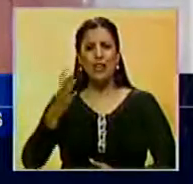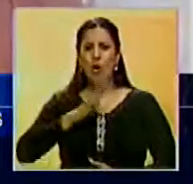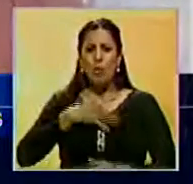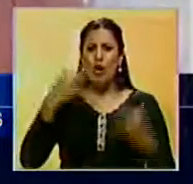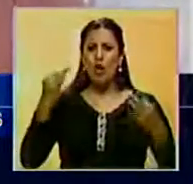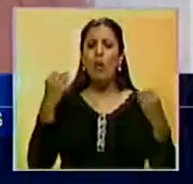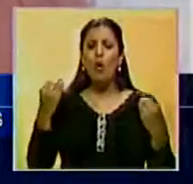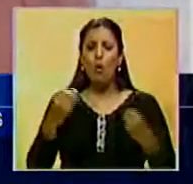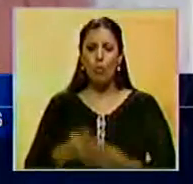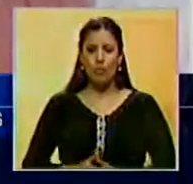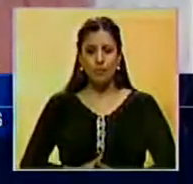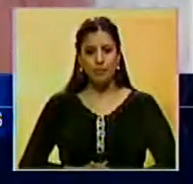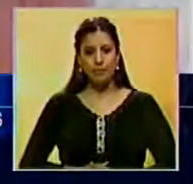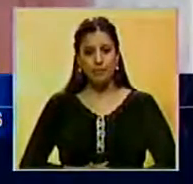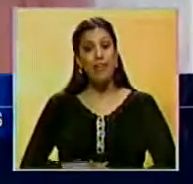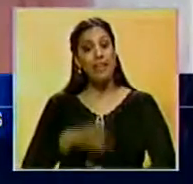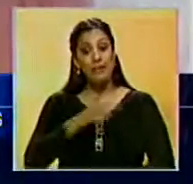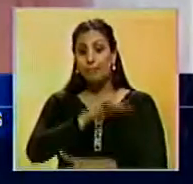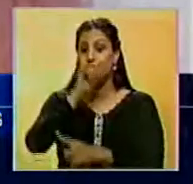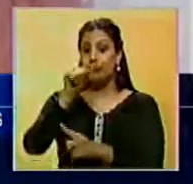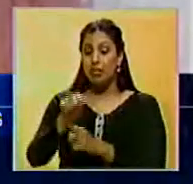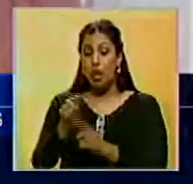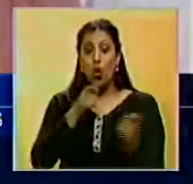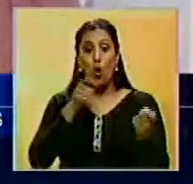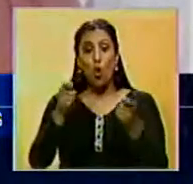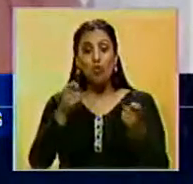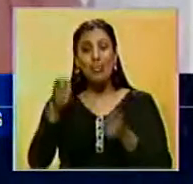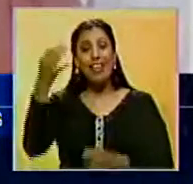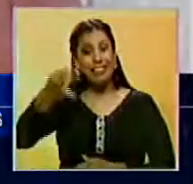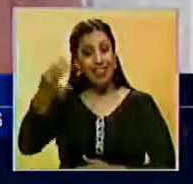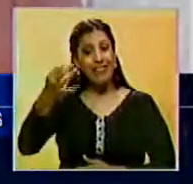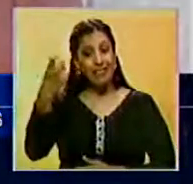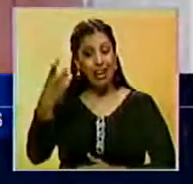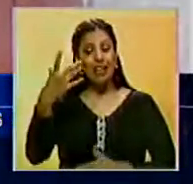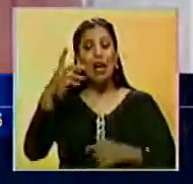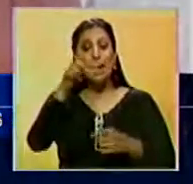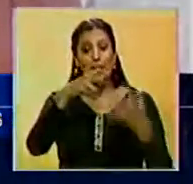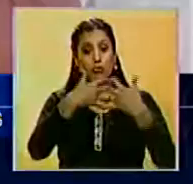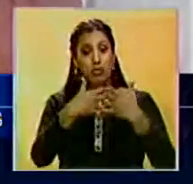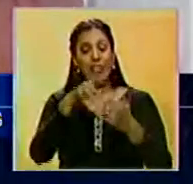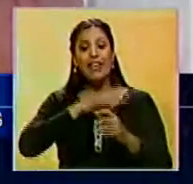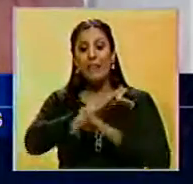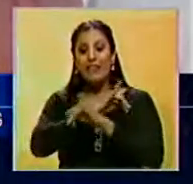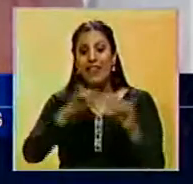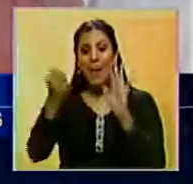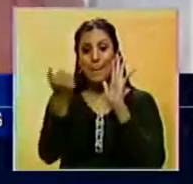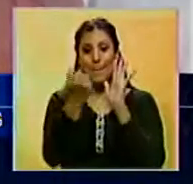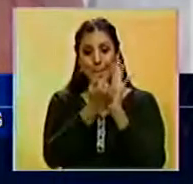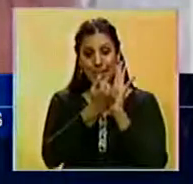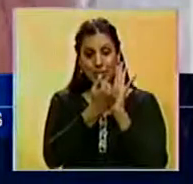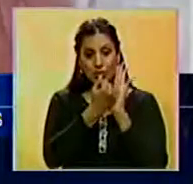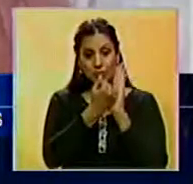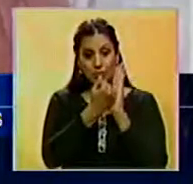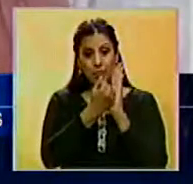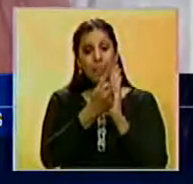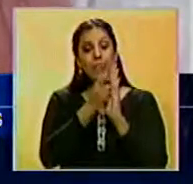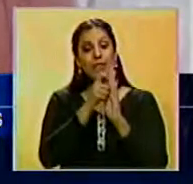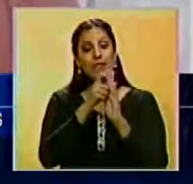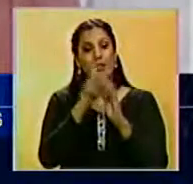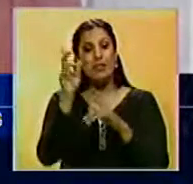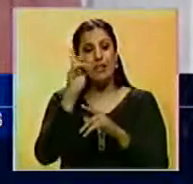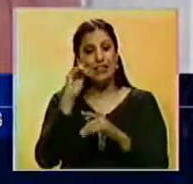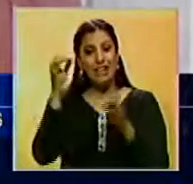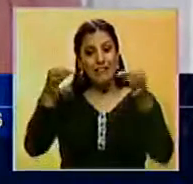se pueda normalizar? Exigiendo con controles reales que el productor termine de fijar un precio y ejerza